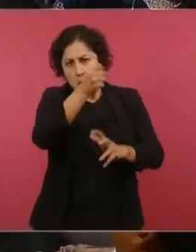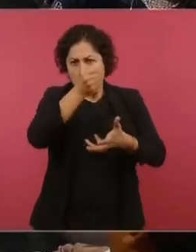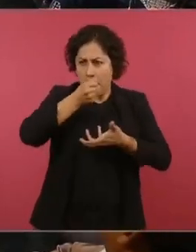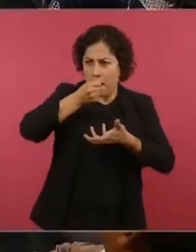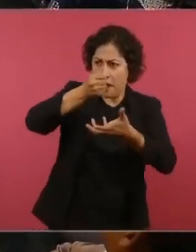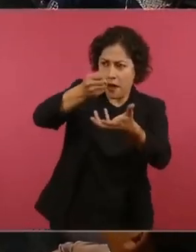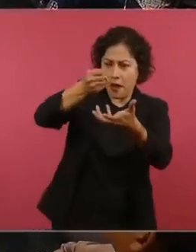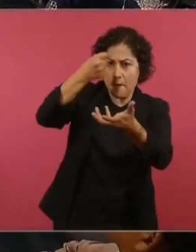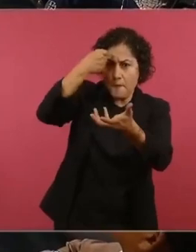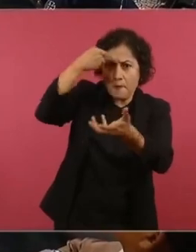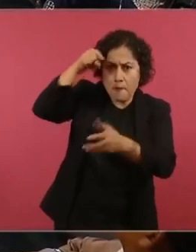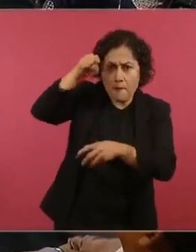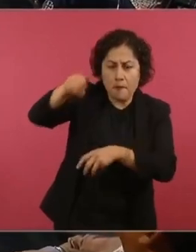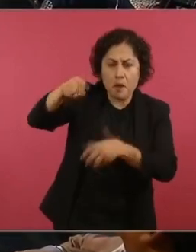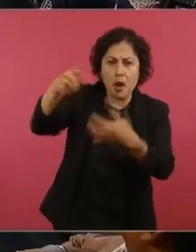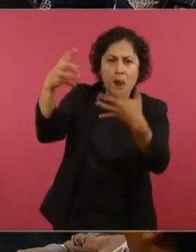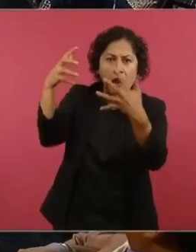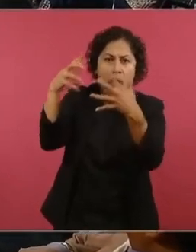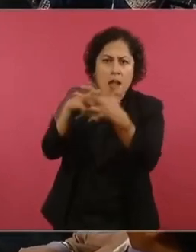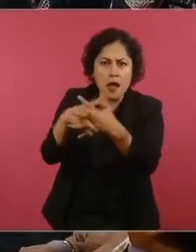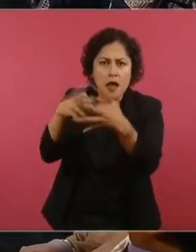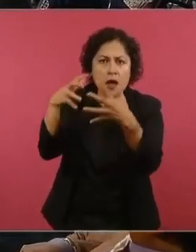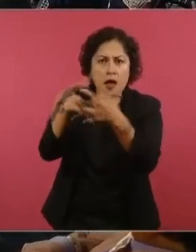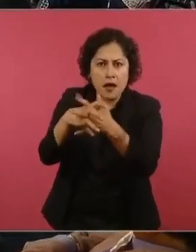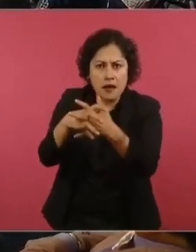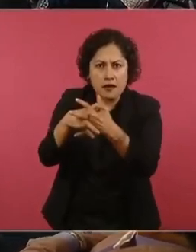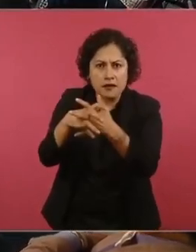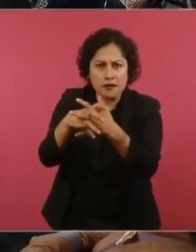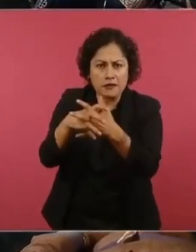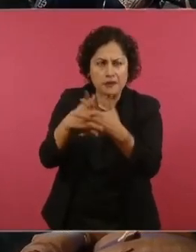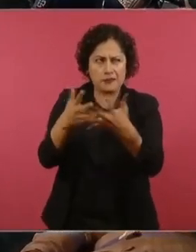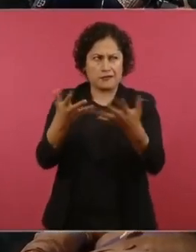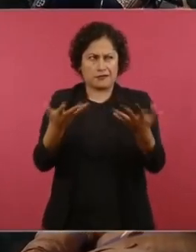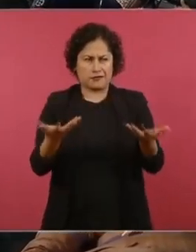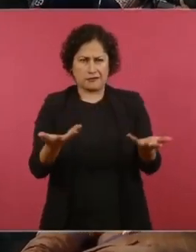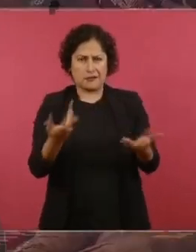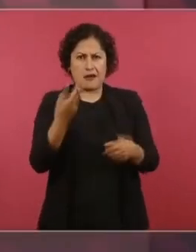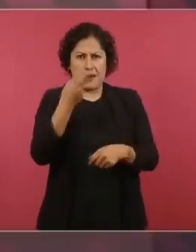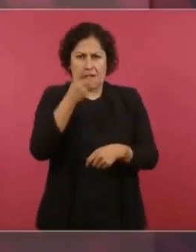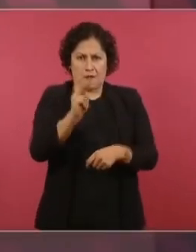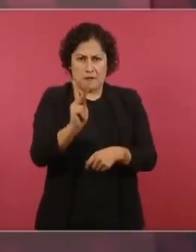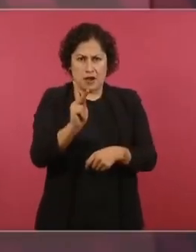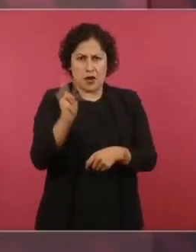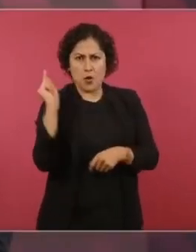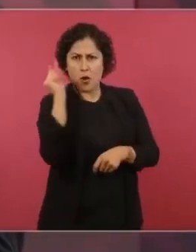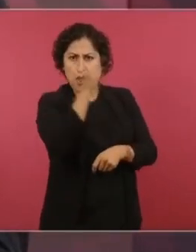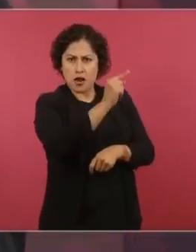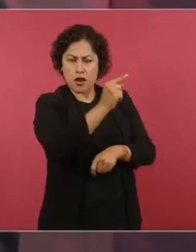destinan fondos, recursos para atender a sus jóvenes